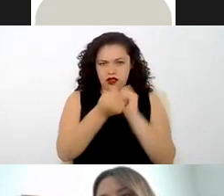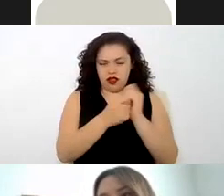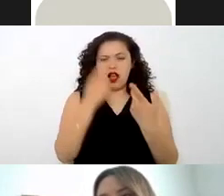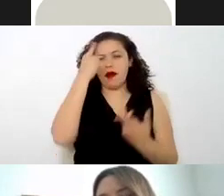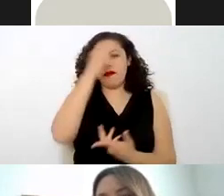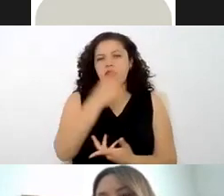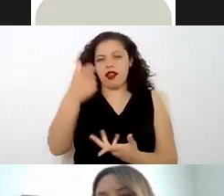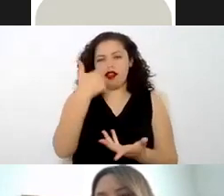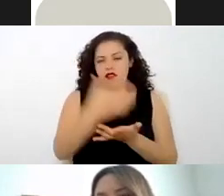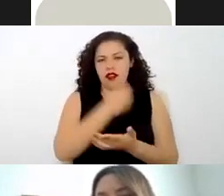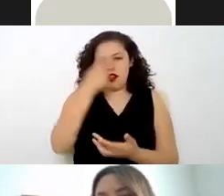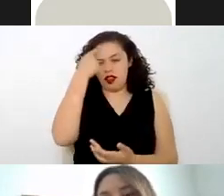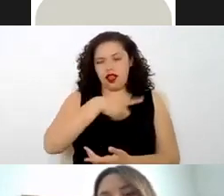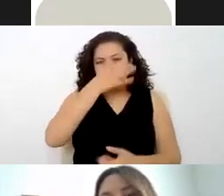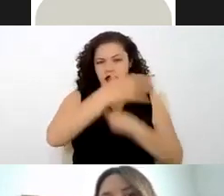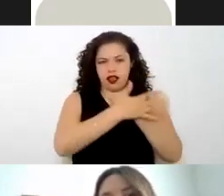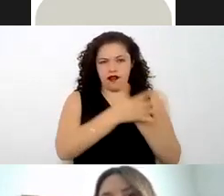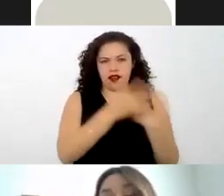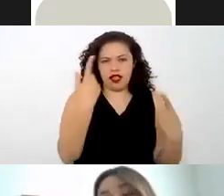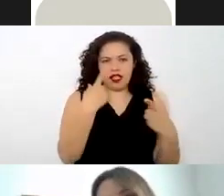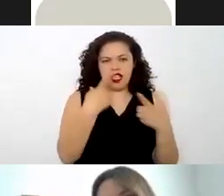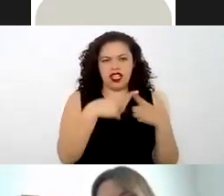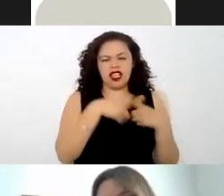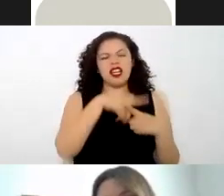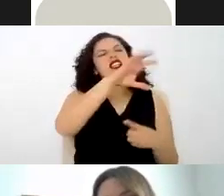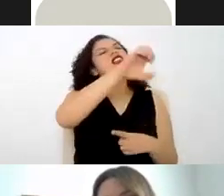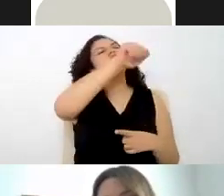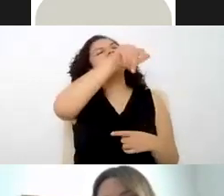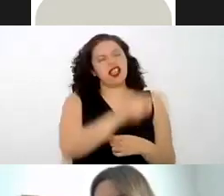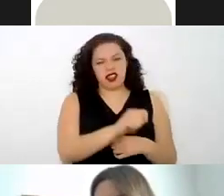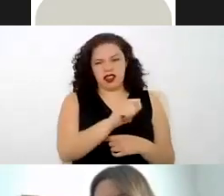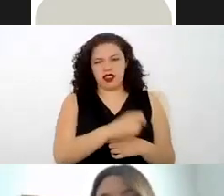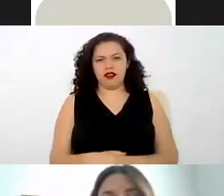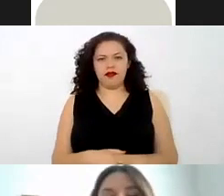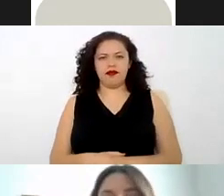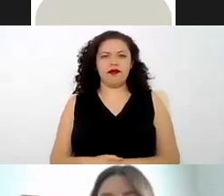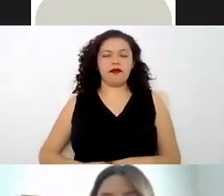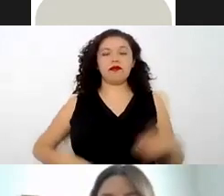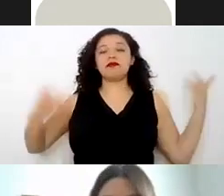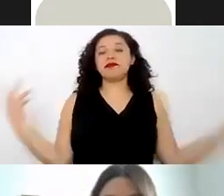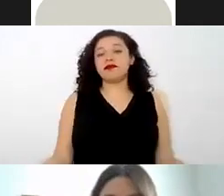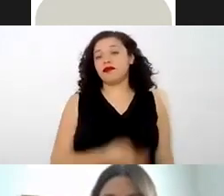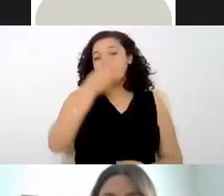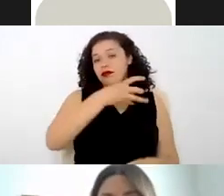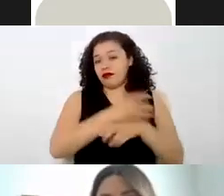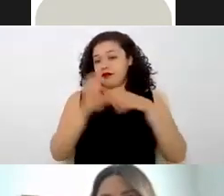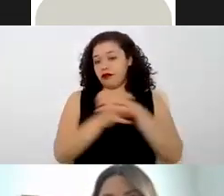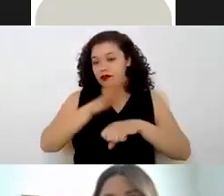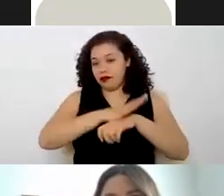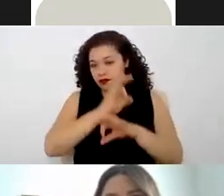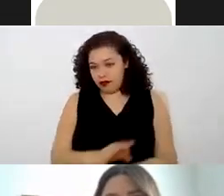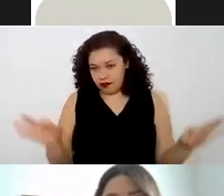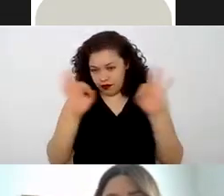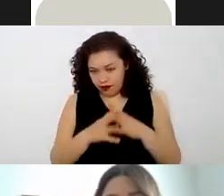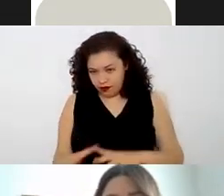reportarlas ante el SAT esos son digamos los principales la siguiente por